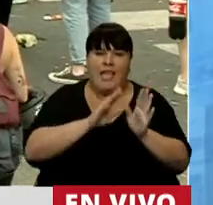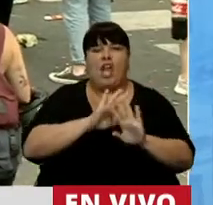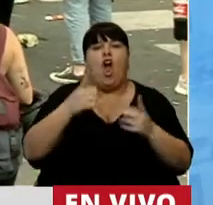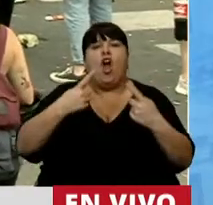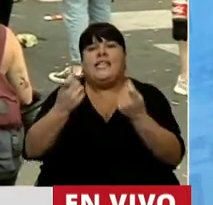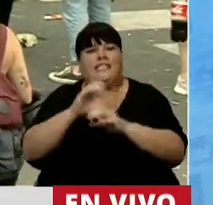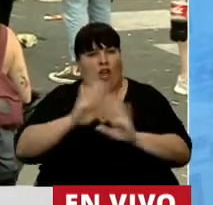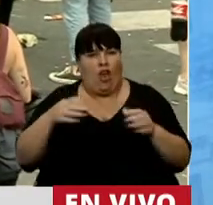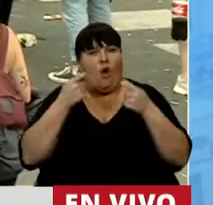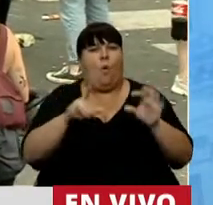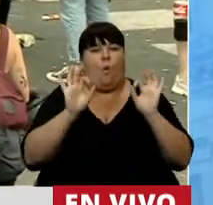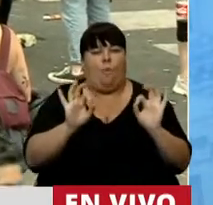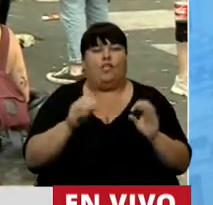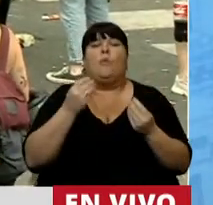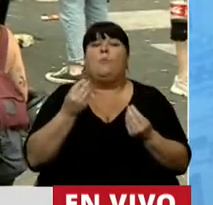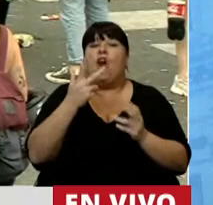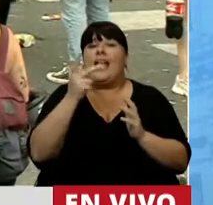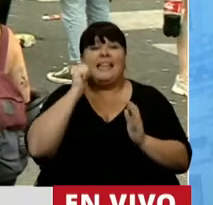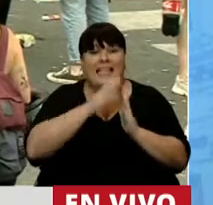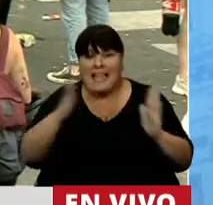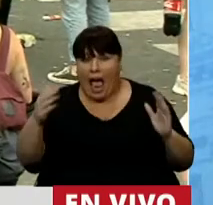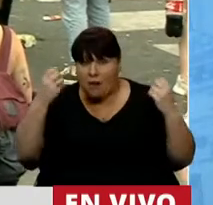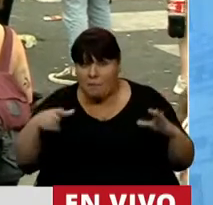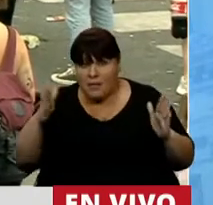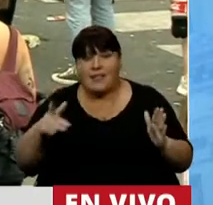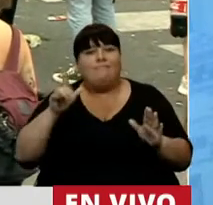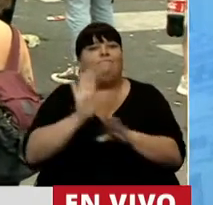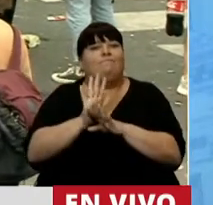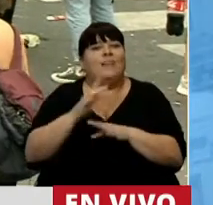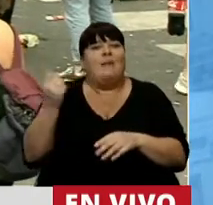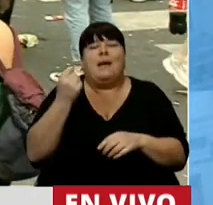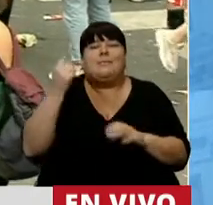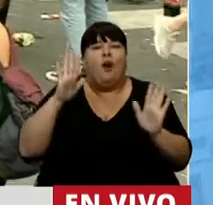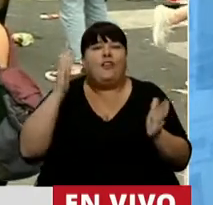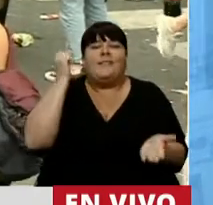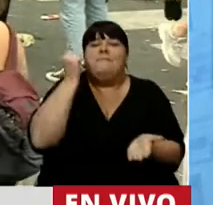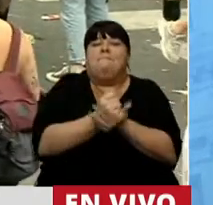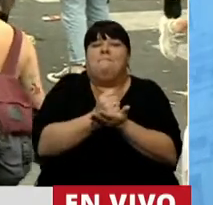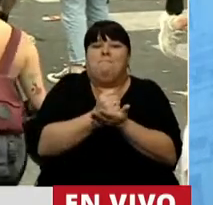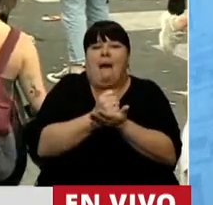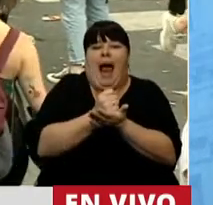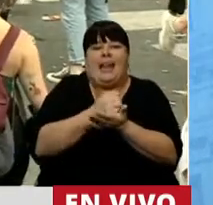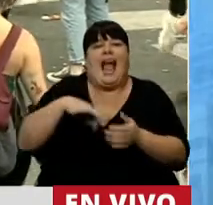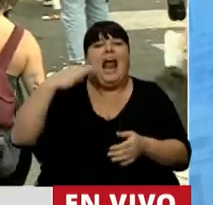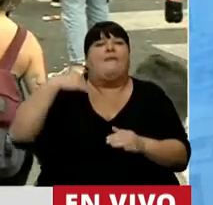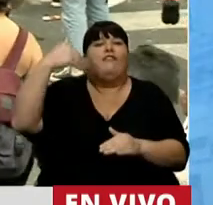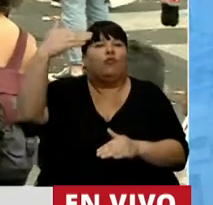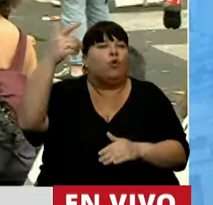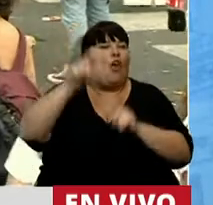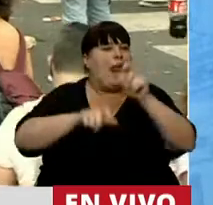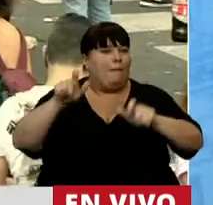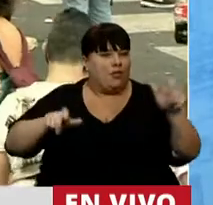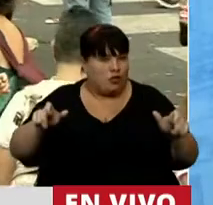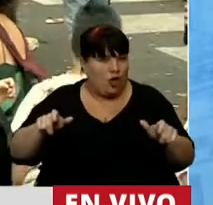necesidades. ¿Por qué? Porque esos primeros 3 años de vida representan los años dorados, los que marcan a fuego la vida futura de cualquier